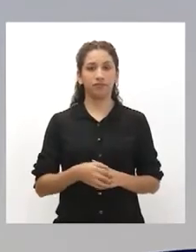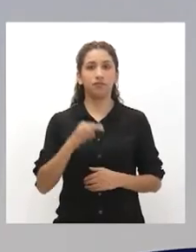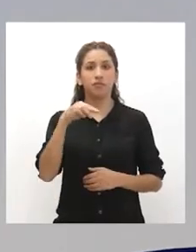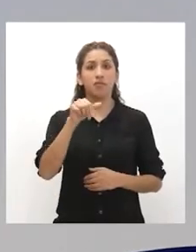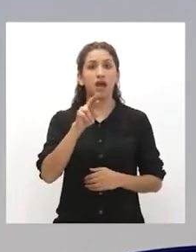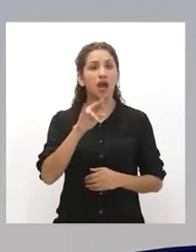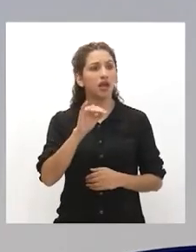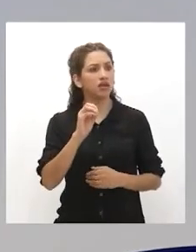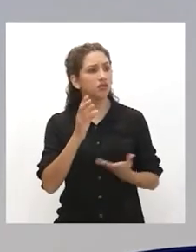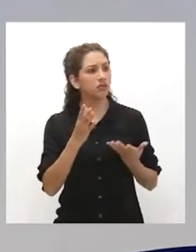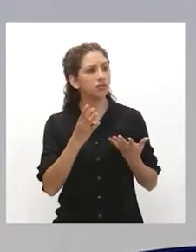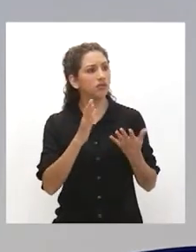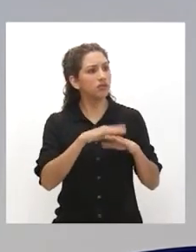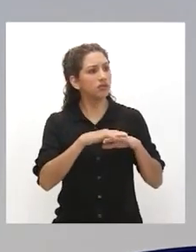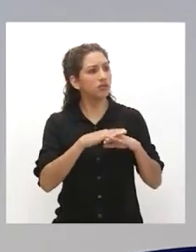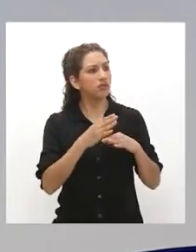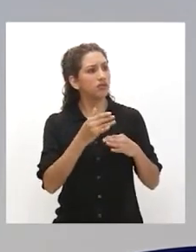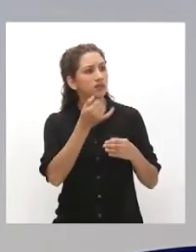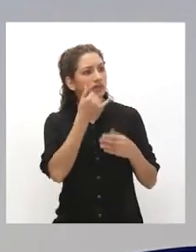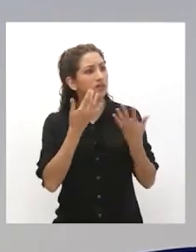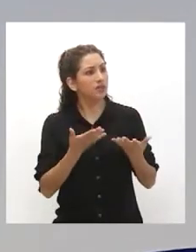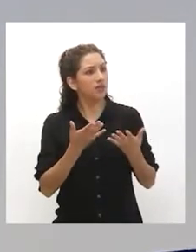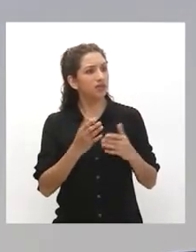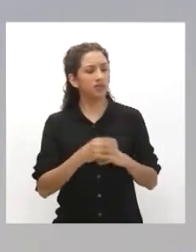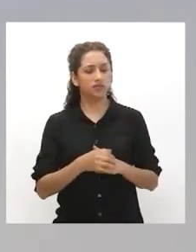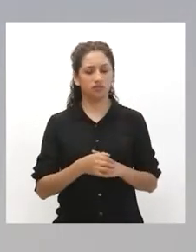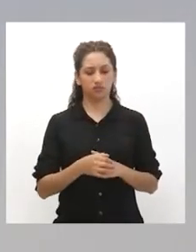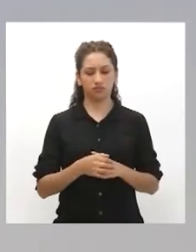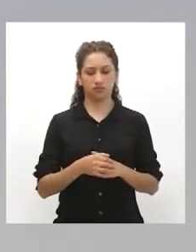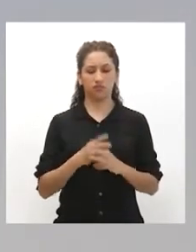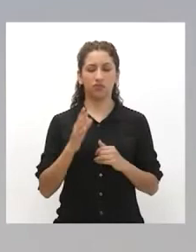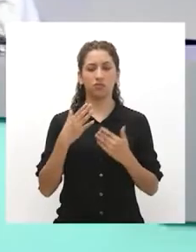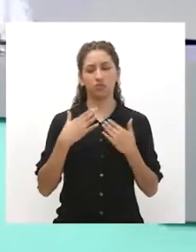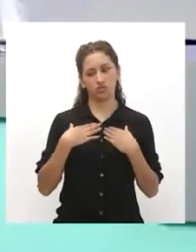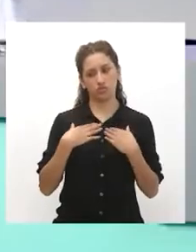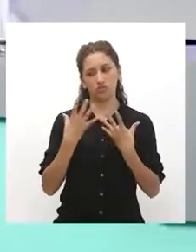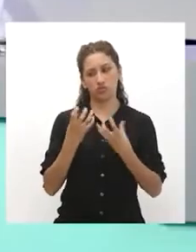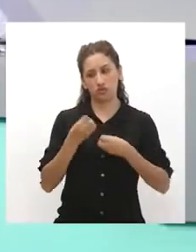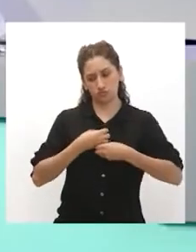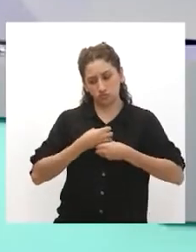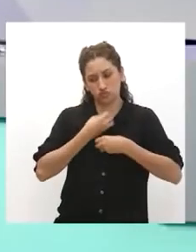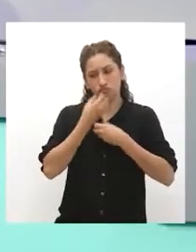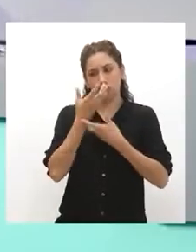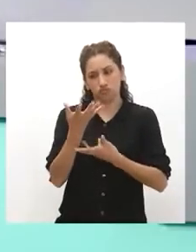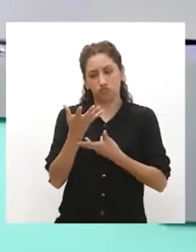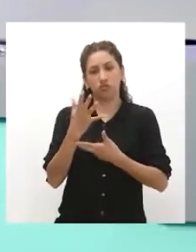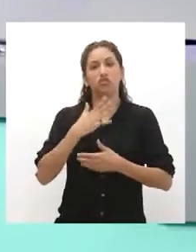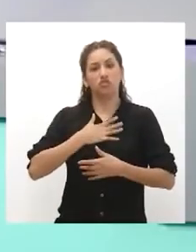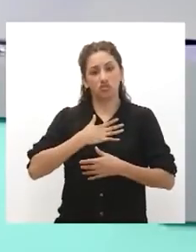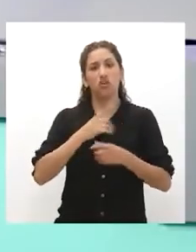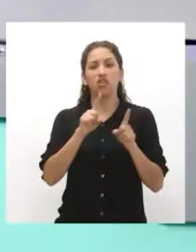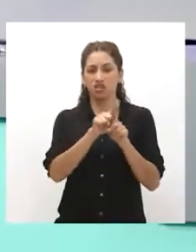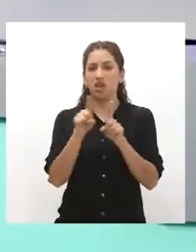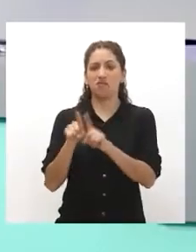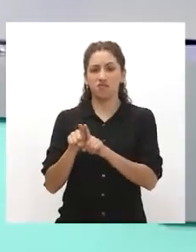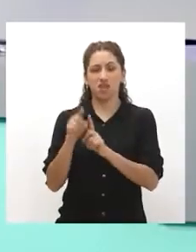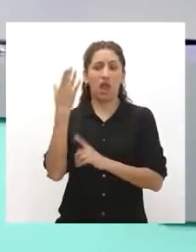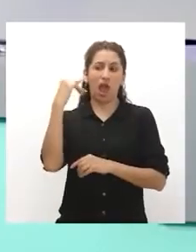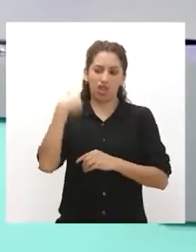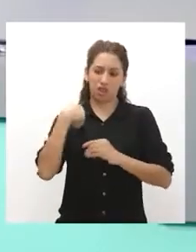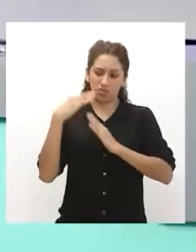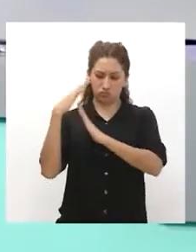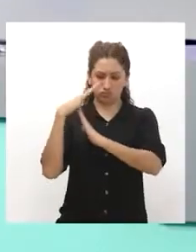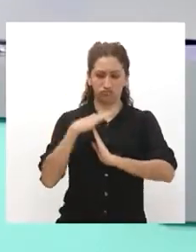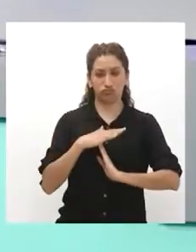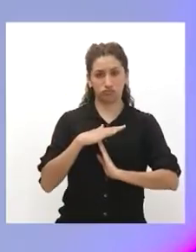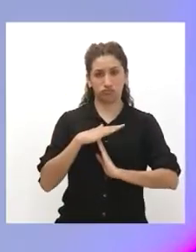¿Mario? ¿Qué te pasa? Romina, lo que pasa es que tengo que confesar que yo también me he sentido discriminado